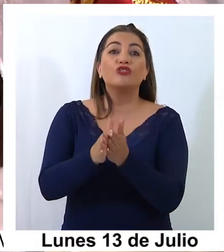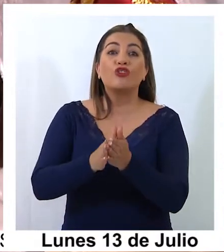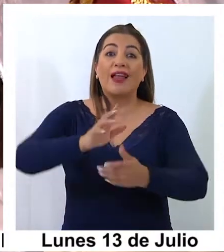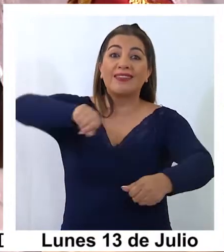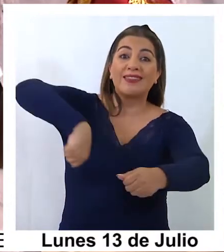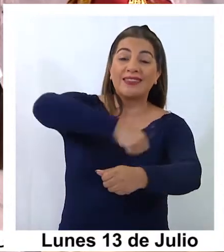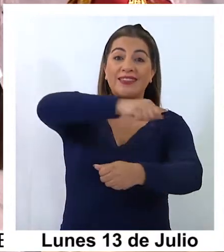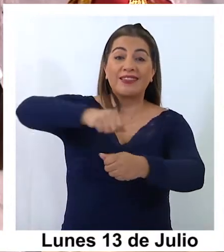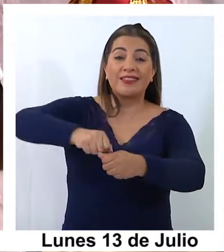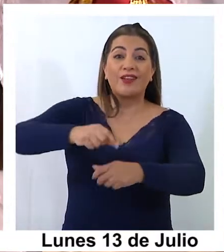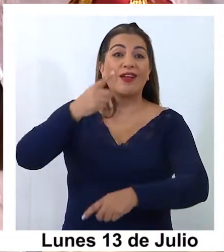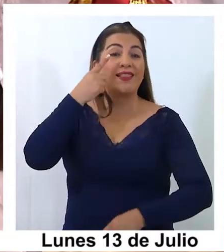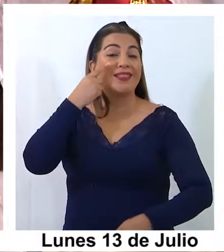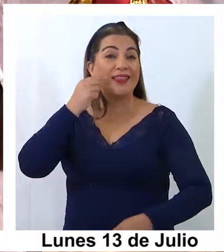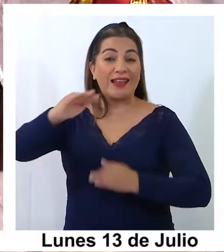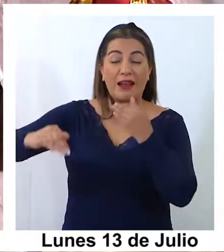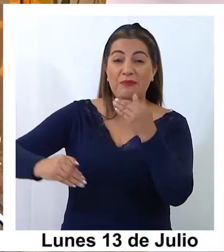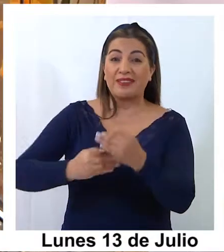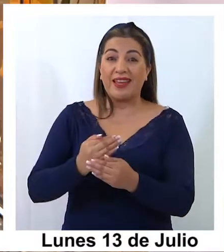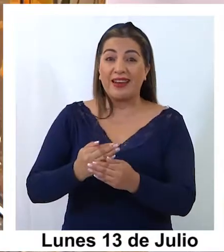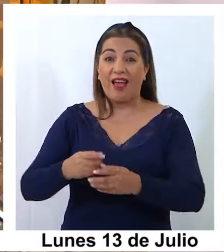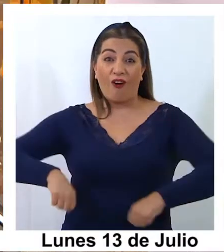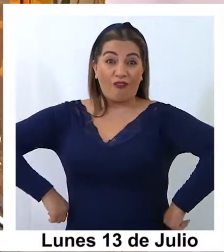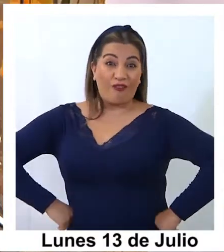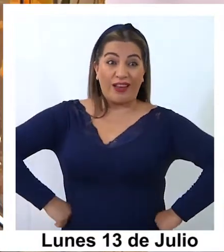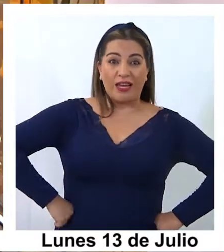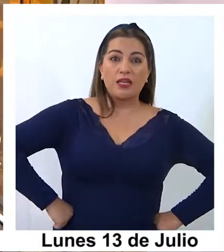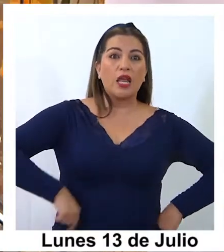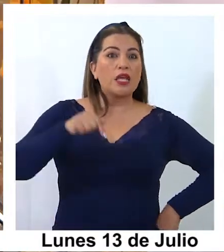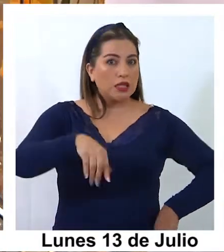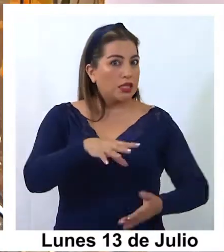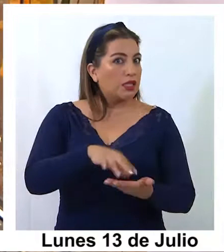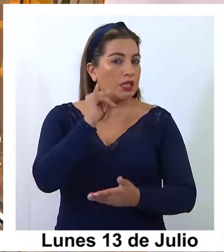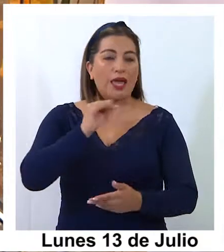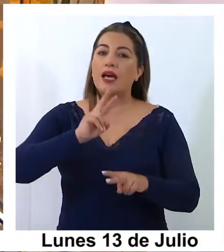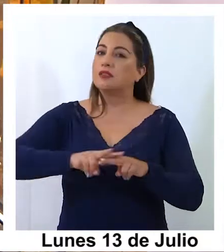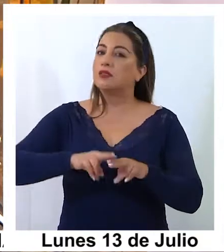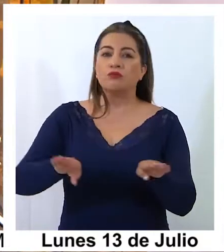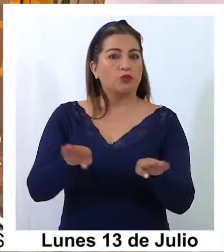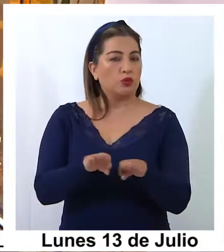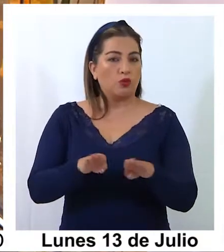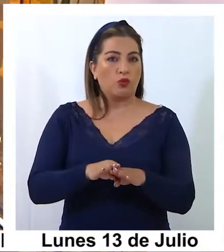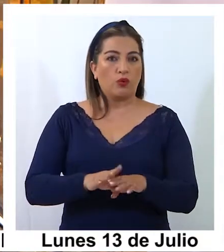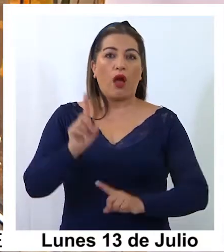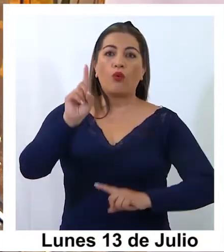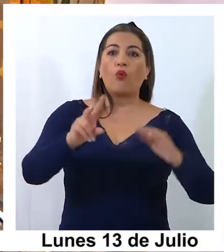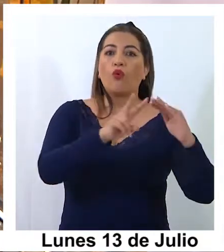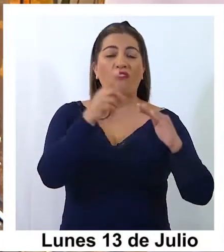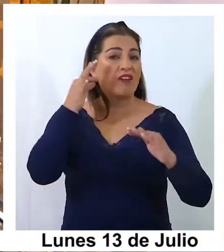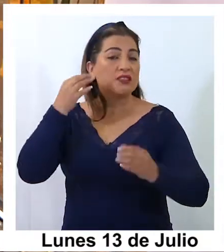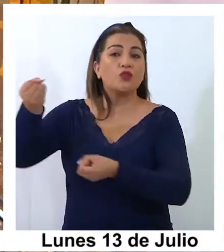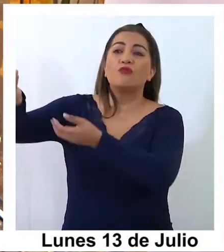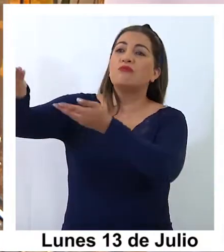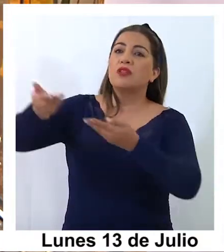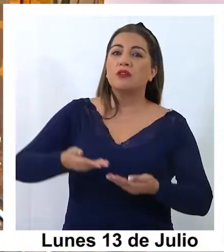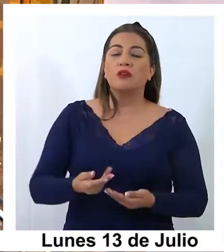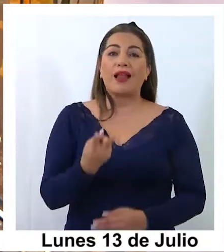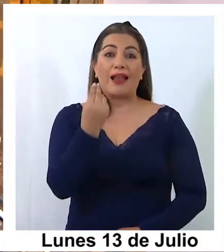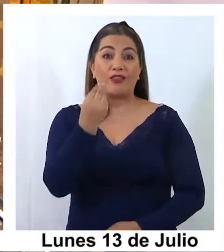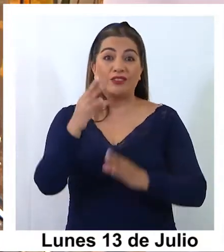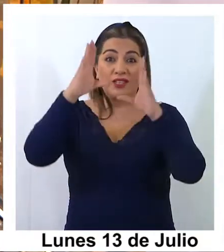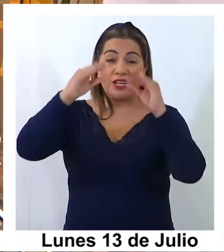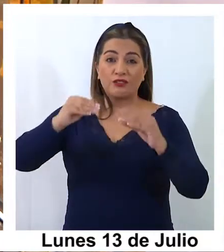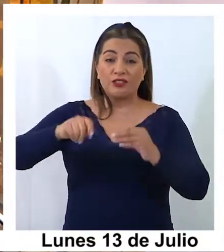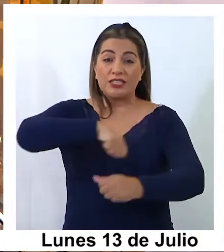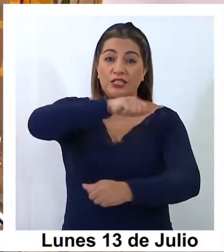bailarines allá el día del alba y acá solo lo voy a hacer igual. Así que estoy invitando a los vecinos para que vengan a las 12 de la noche